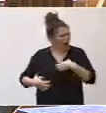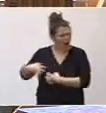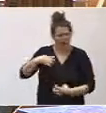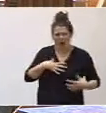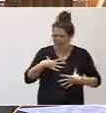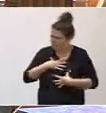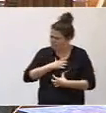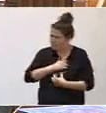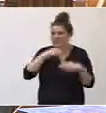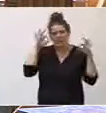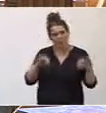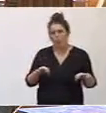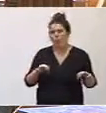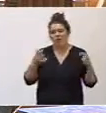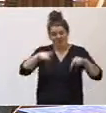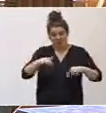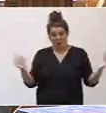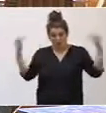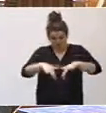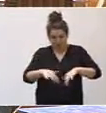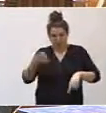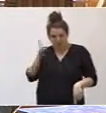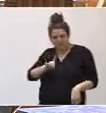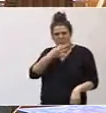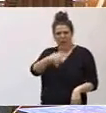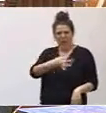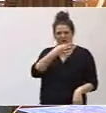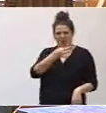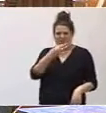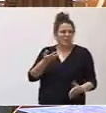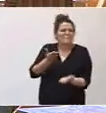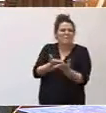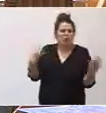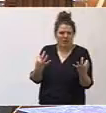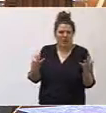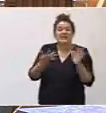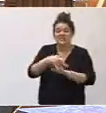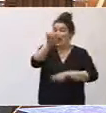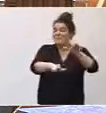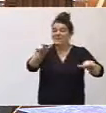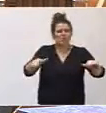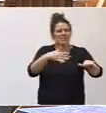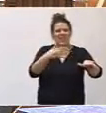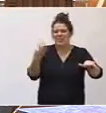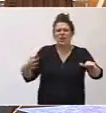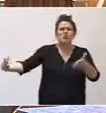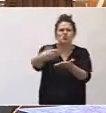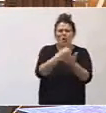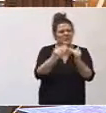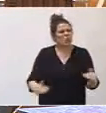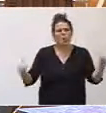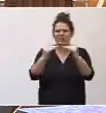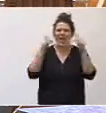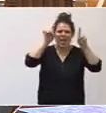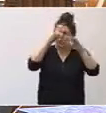Estamos pidiendo con esta comparecencia que cada persona que lo necesite pueda acceder a la educación en situación de igualdad y esto ahora mismo no